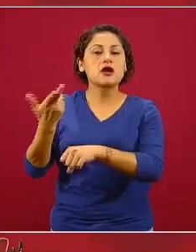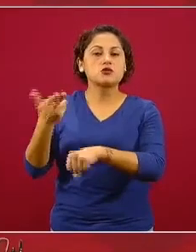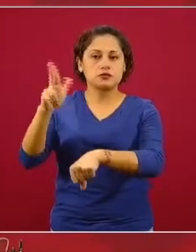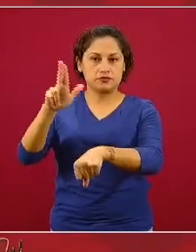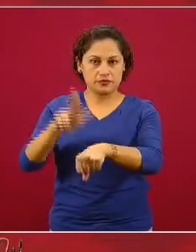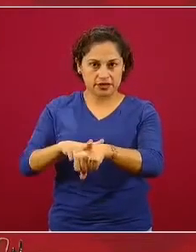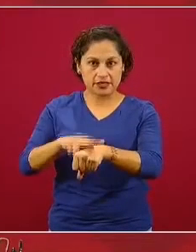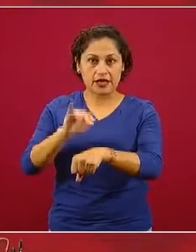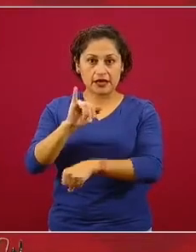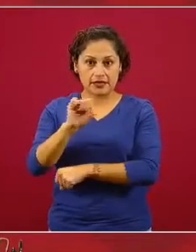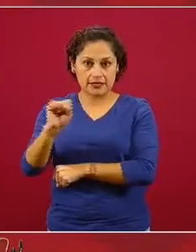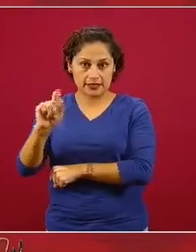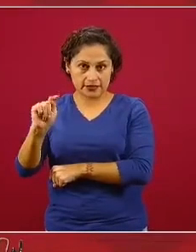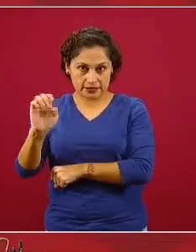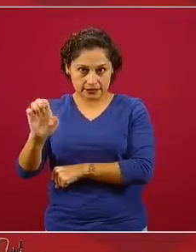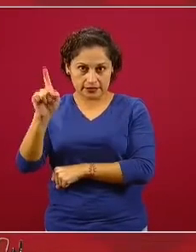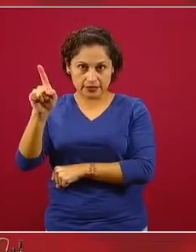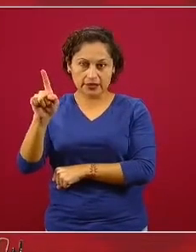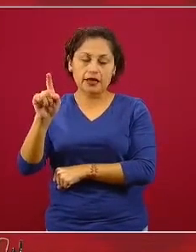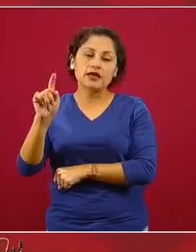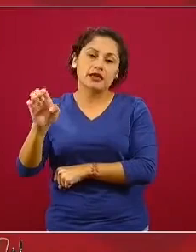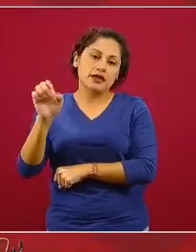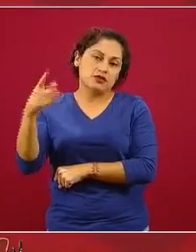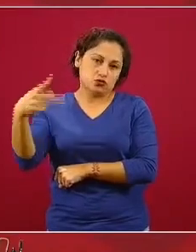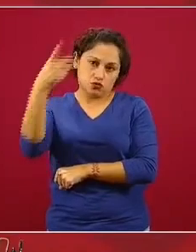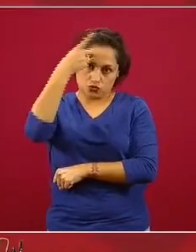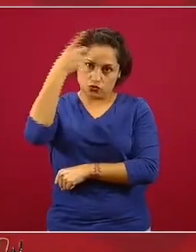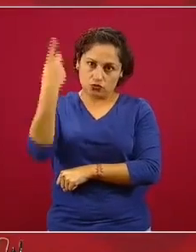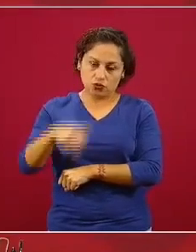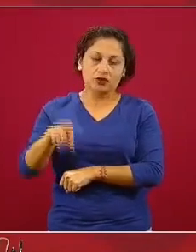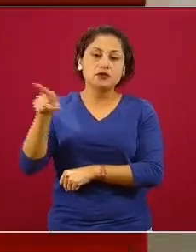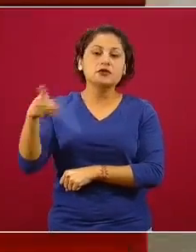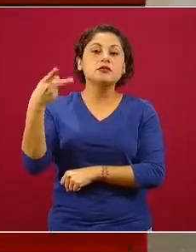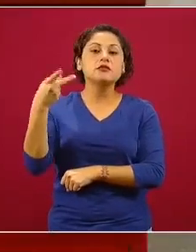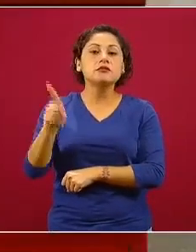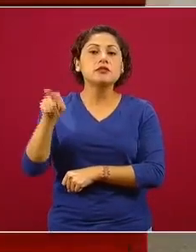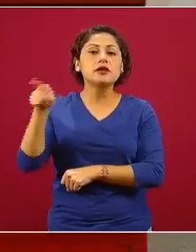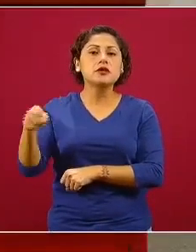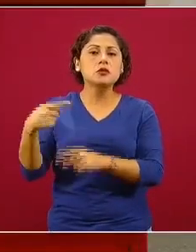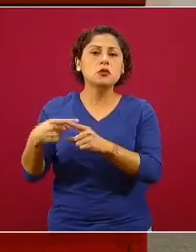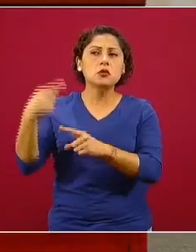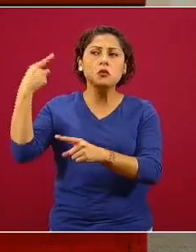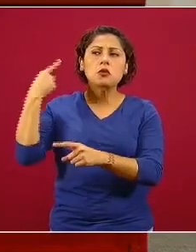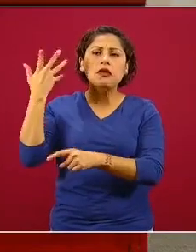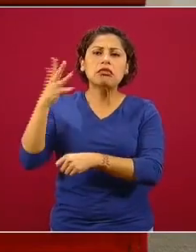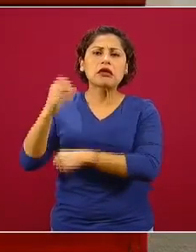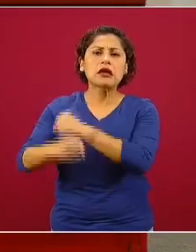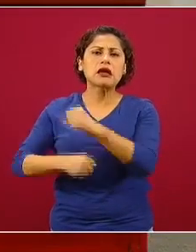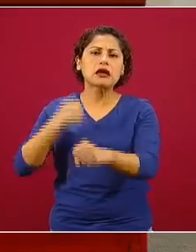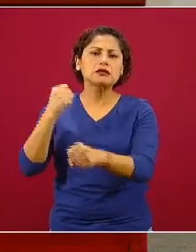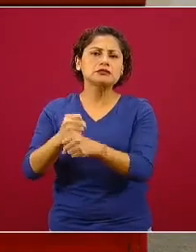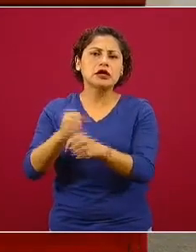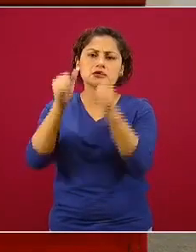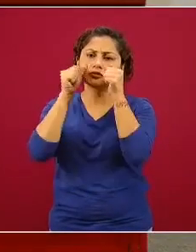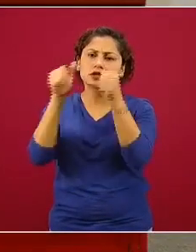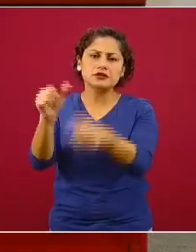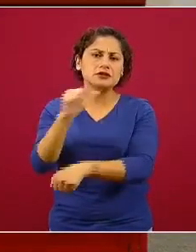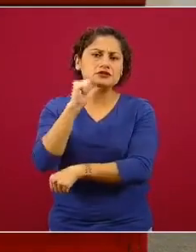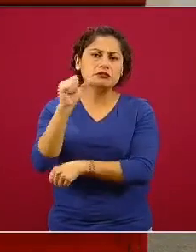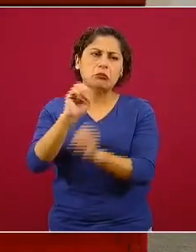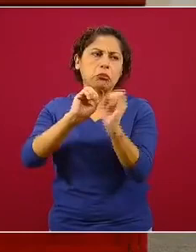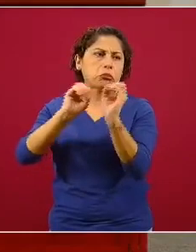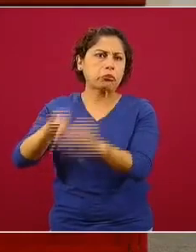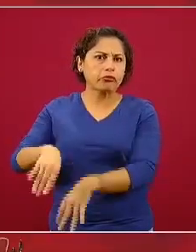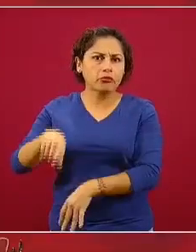el Issste tenía abandonado desde hace 10 años. 10 años está abandonado un hospital que está rumbo al centro de Cuernavaca,